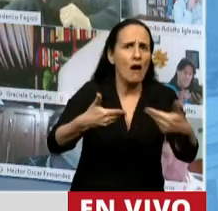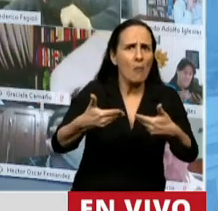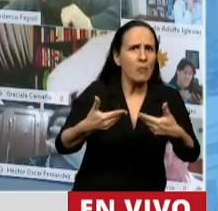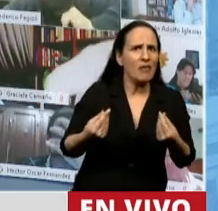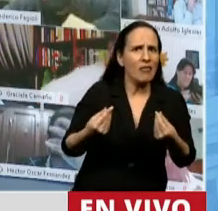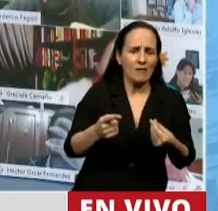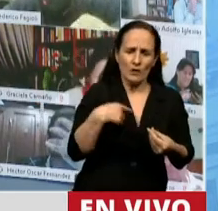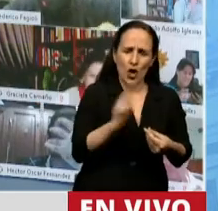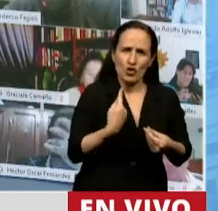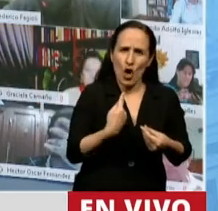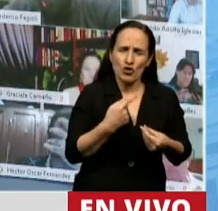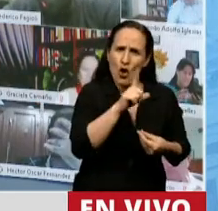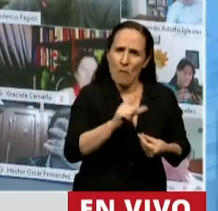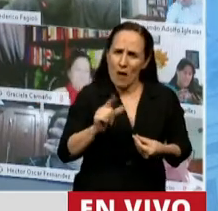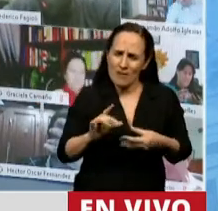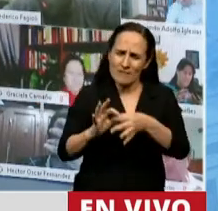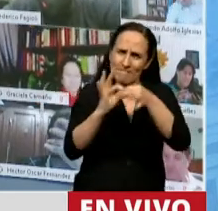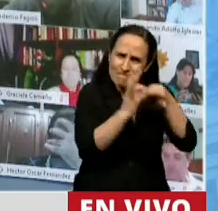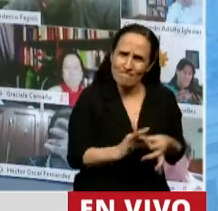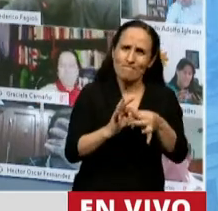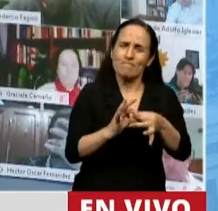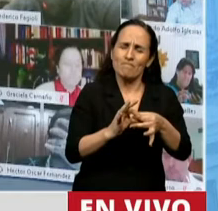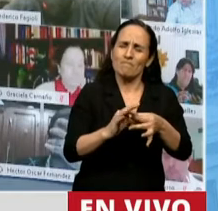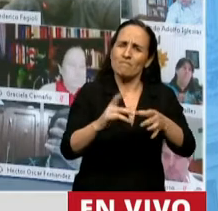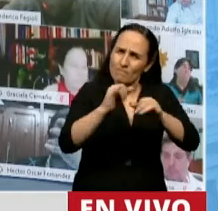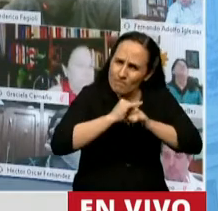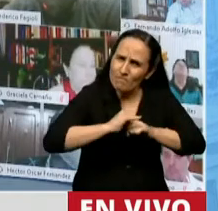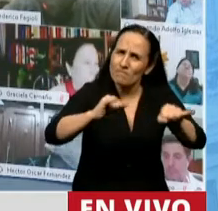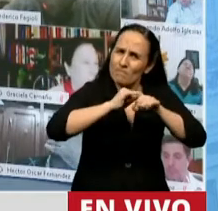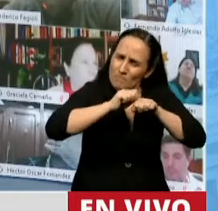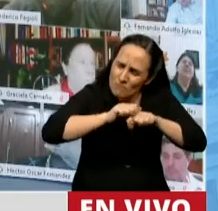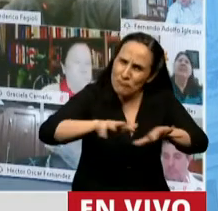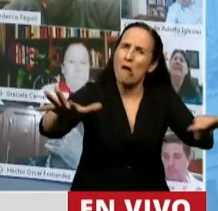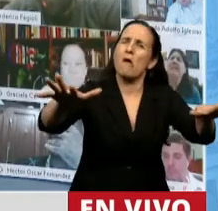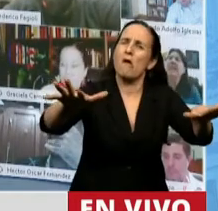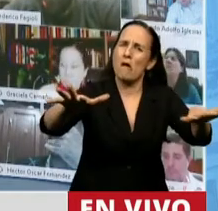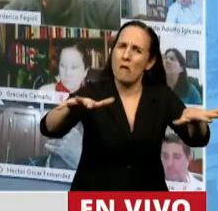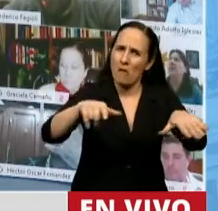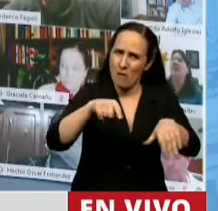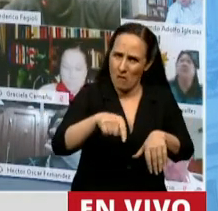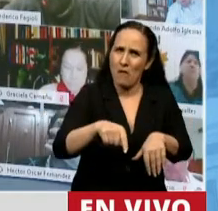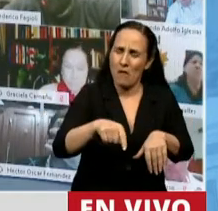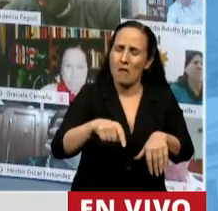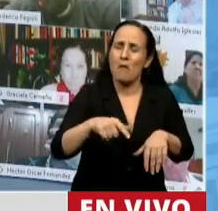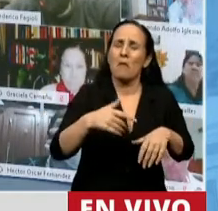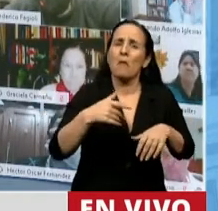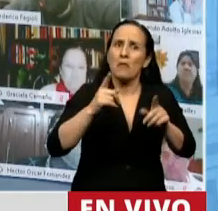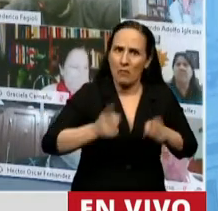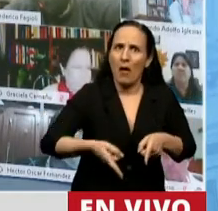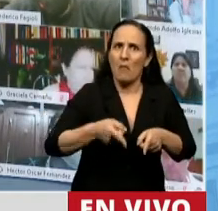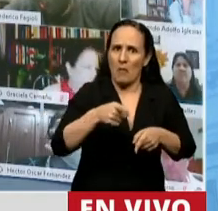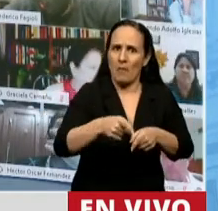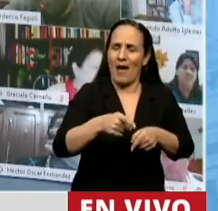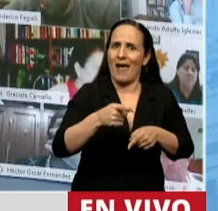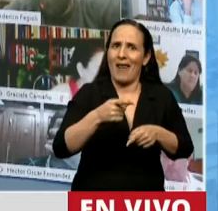esfuerzos para darlo a conocer y lograr su pronta entrada